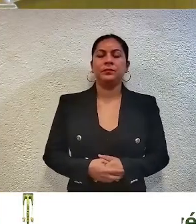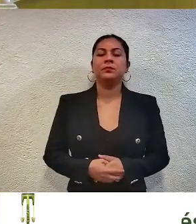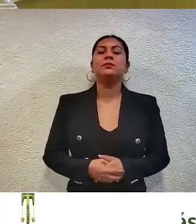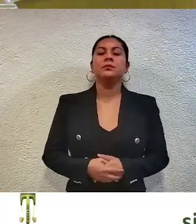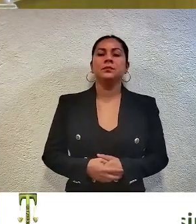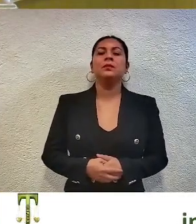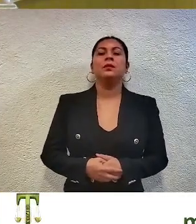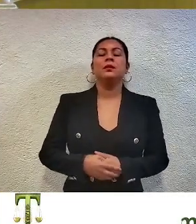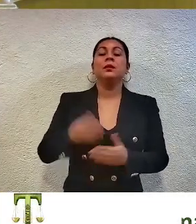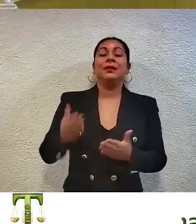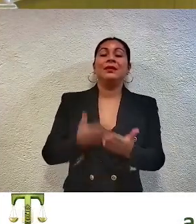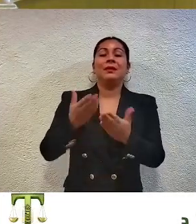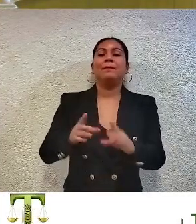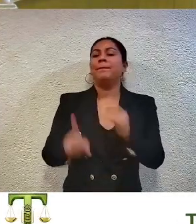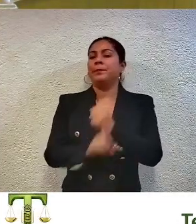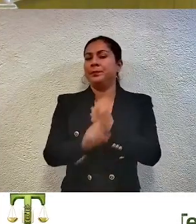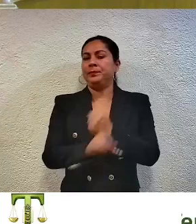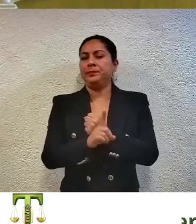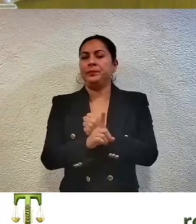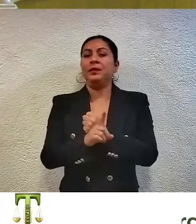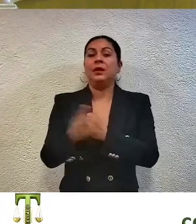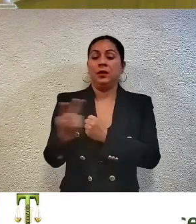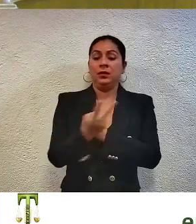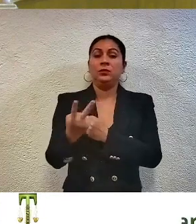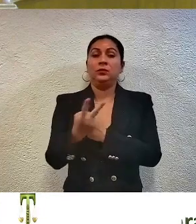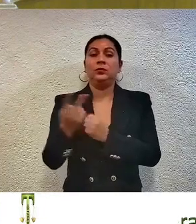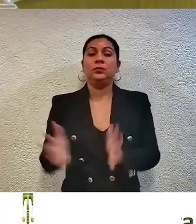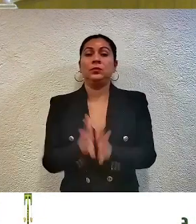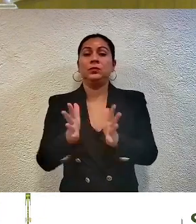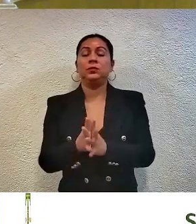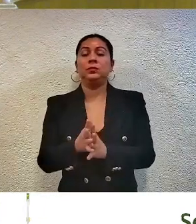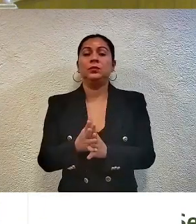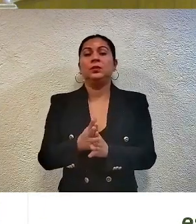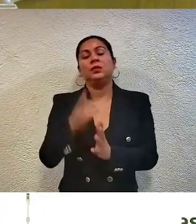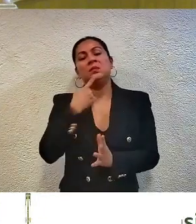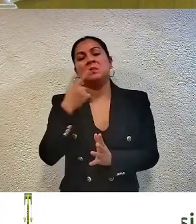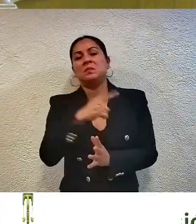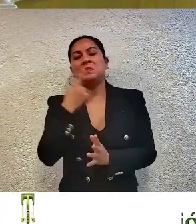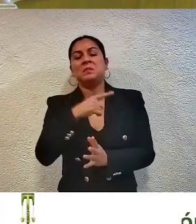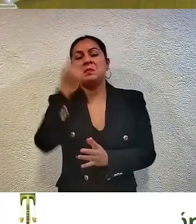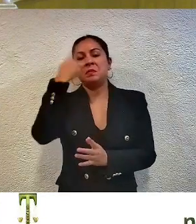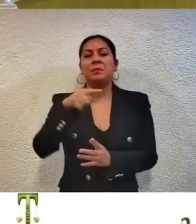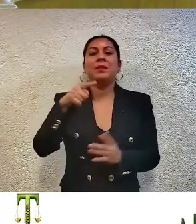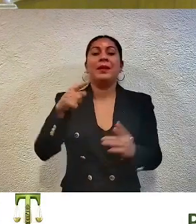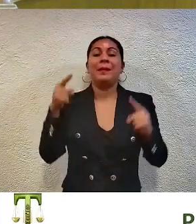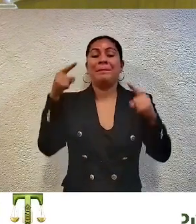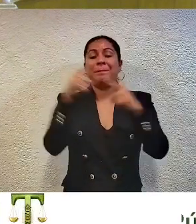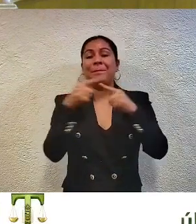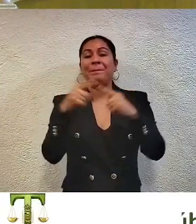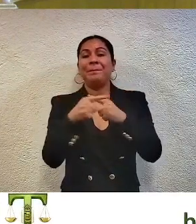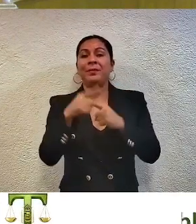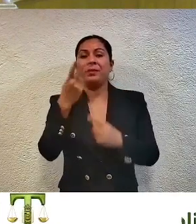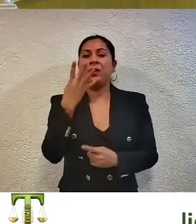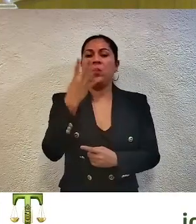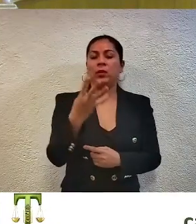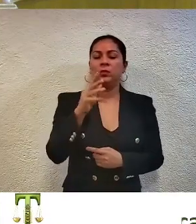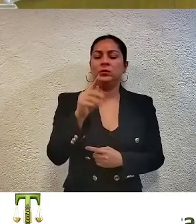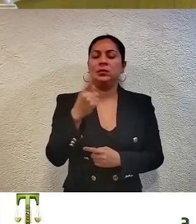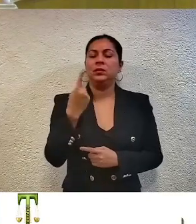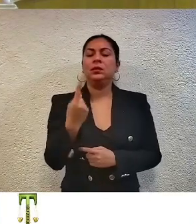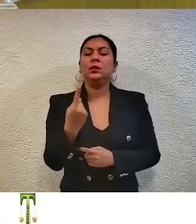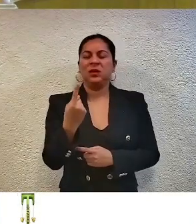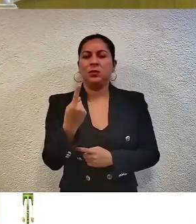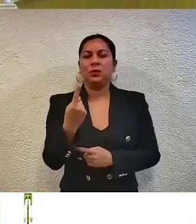Planteamiento del caso. Las actoras promueven su respectivo medio de impugnación para controvertir la expedición del decreto 471,